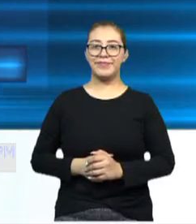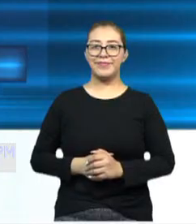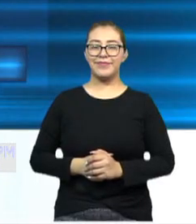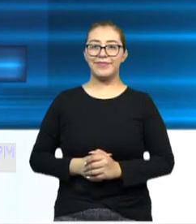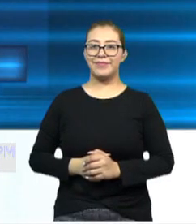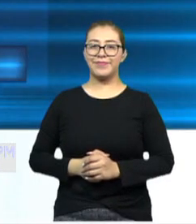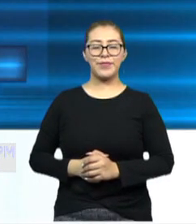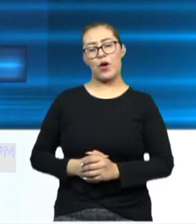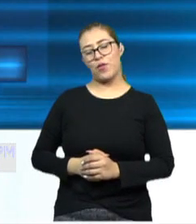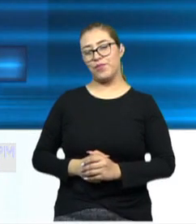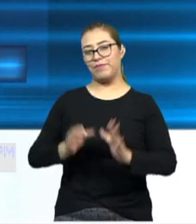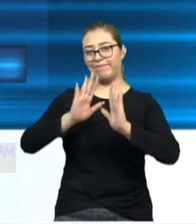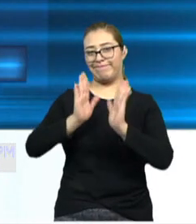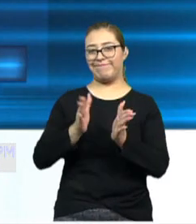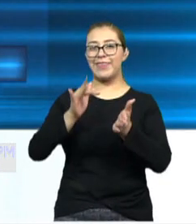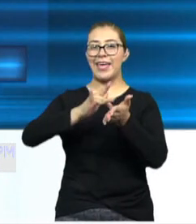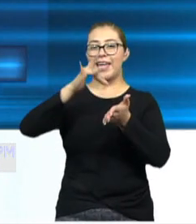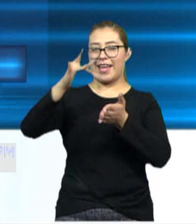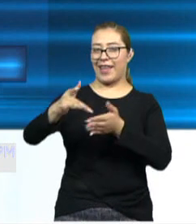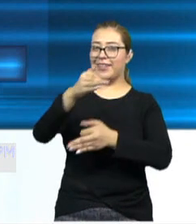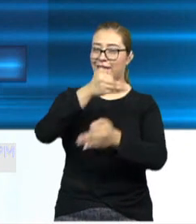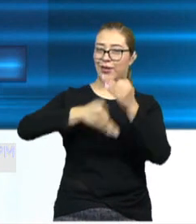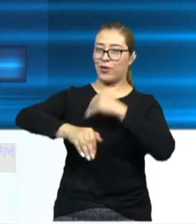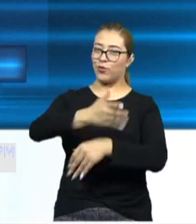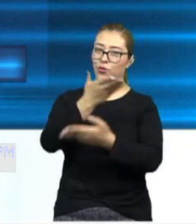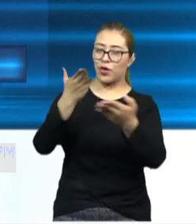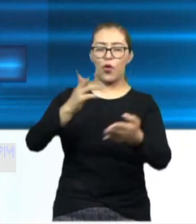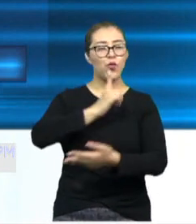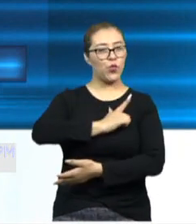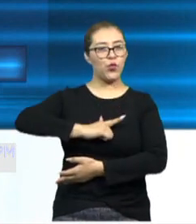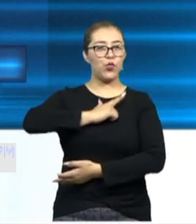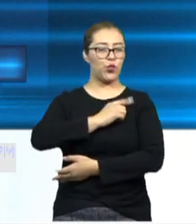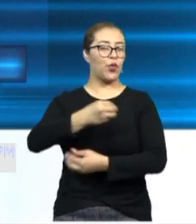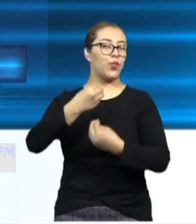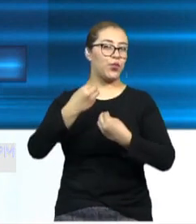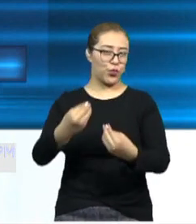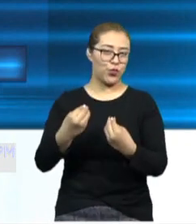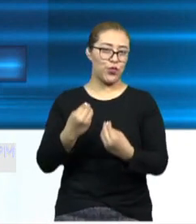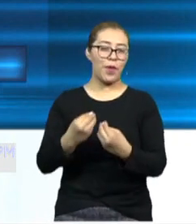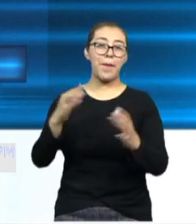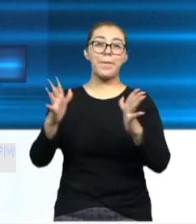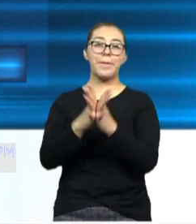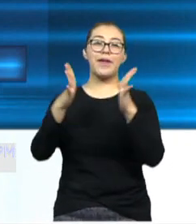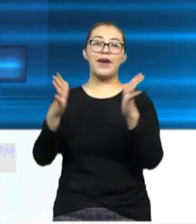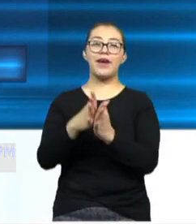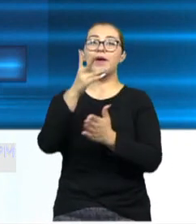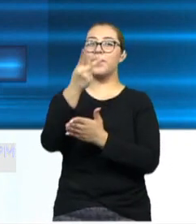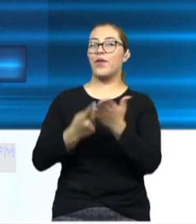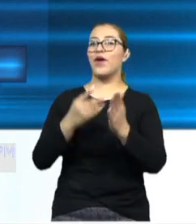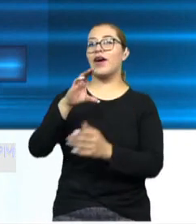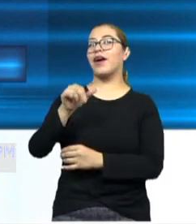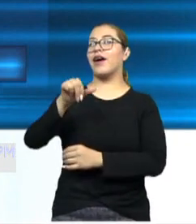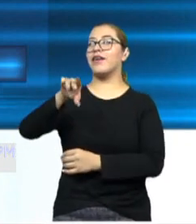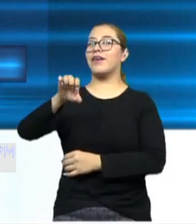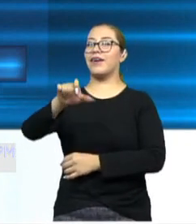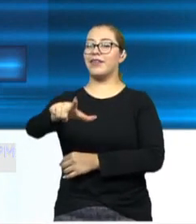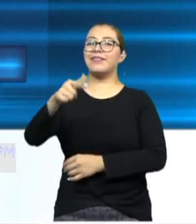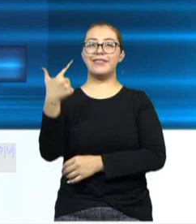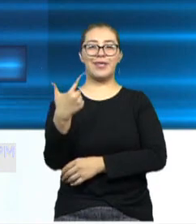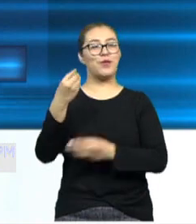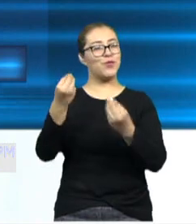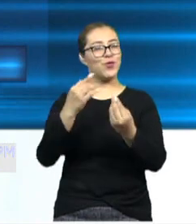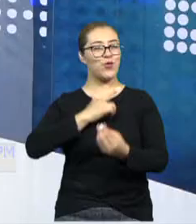Al contrario, Miguel, muchísimas gracias a ustedes. Es un placer, como siempre, poder participar en el programa de Canal 7. Con mucho gusto.